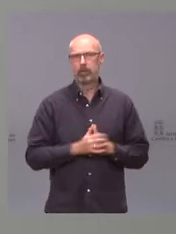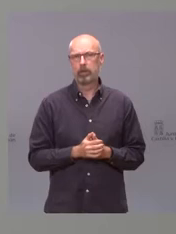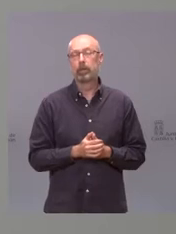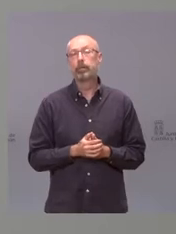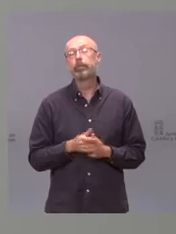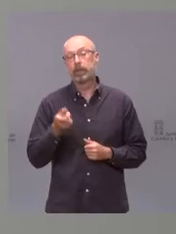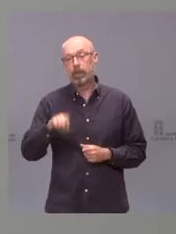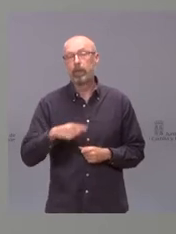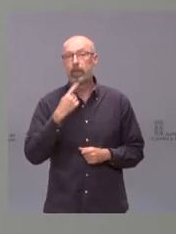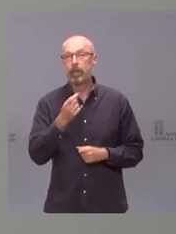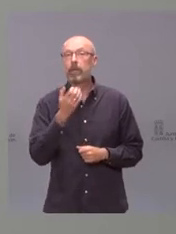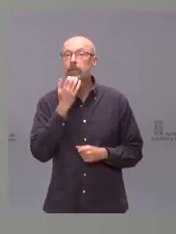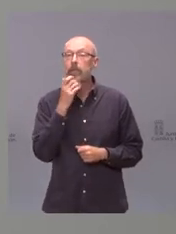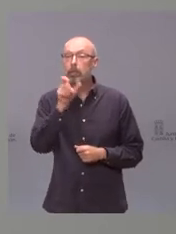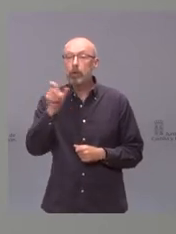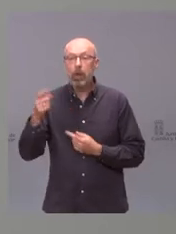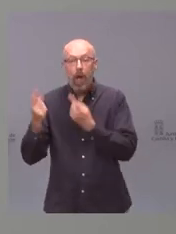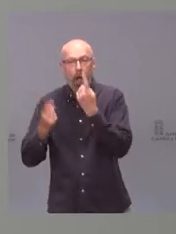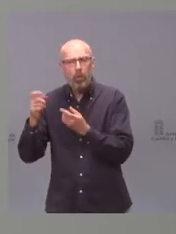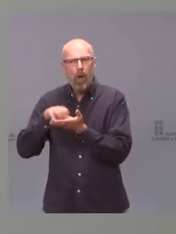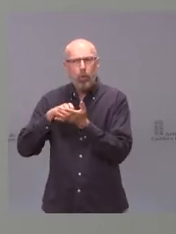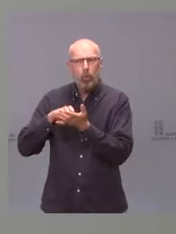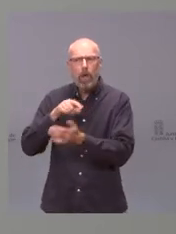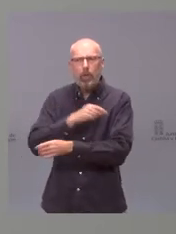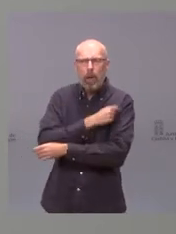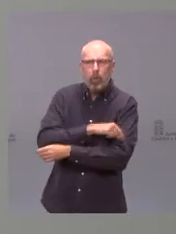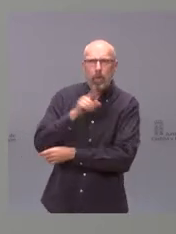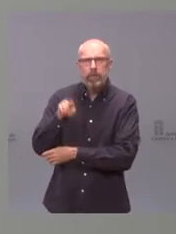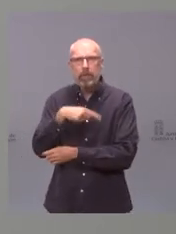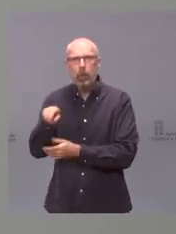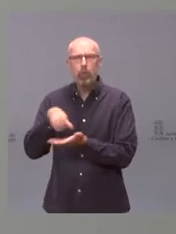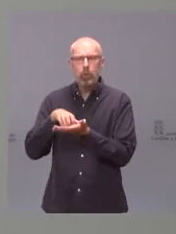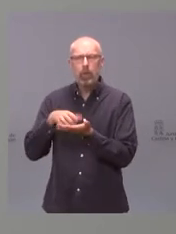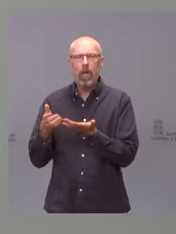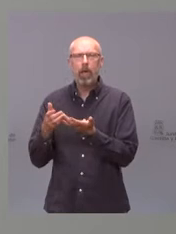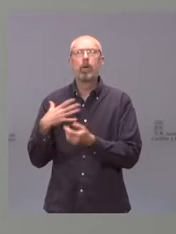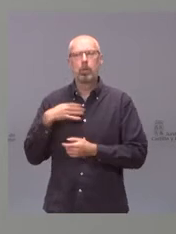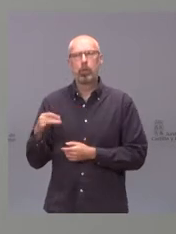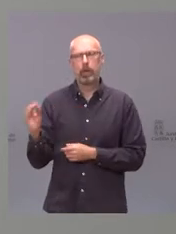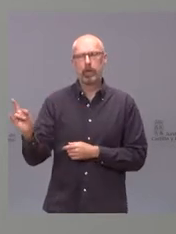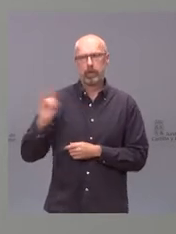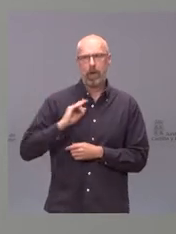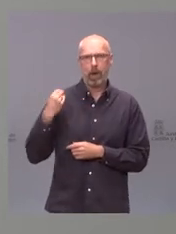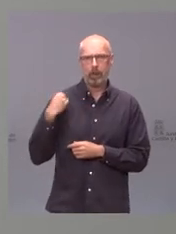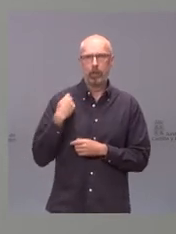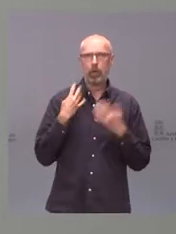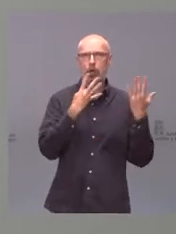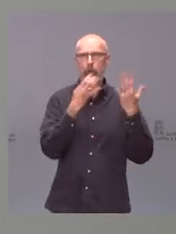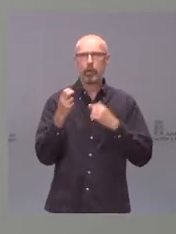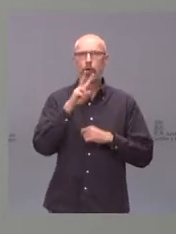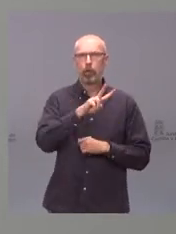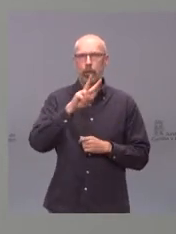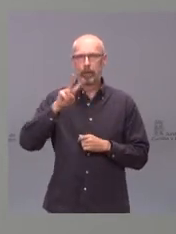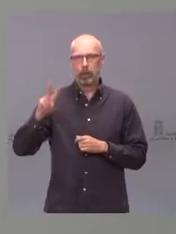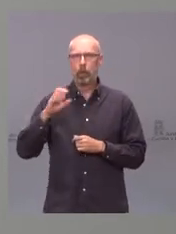aquellas personas que tengan dudas sobre la vacunación de COVID-19 pueden llamar al número 900-222